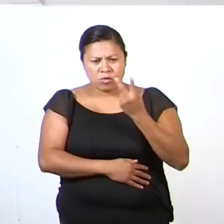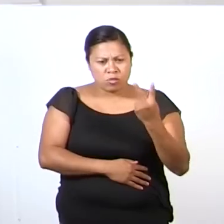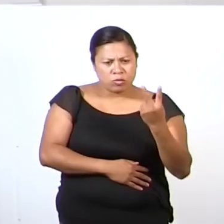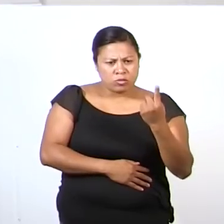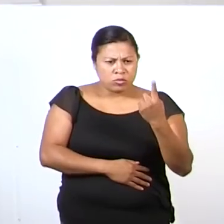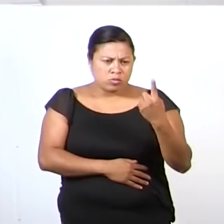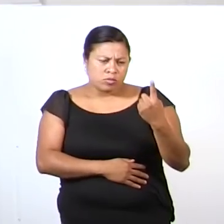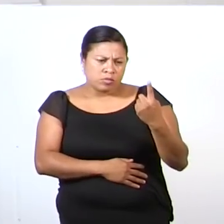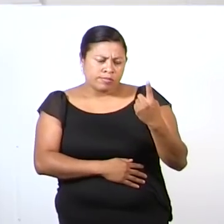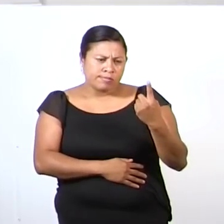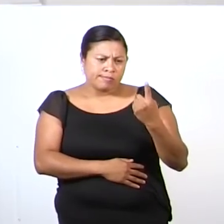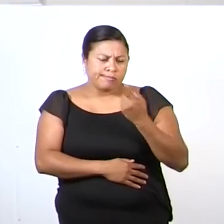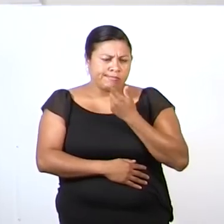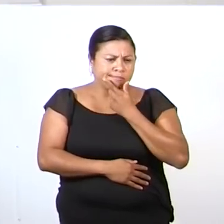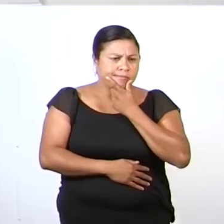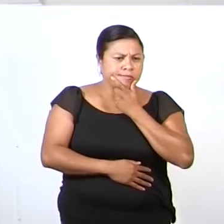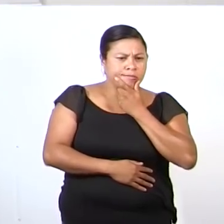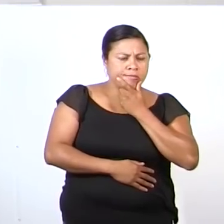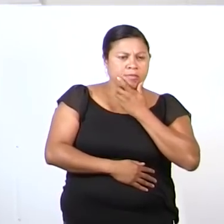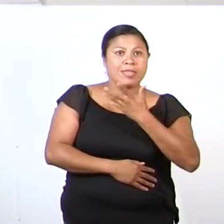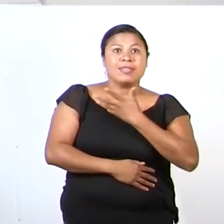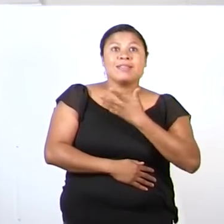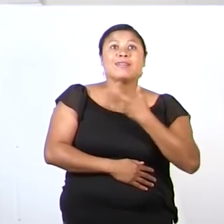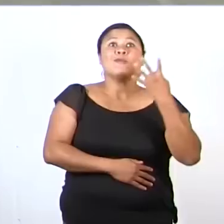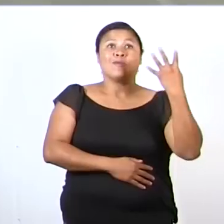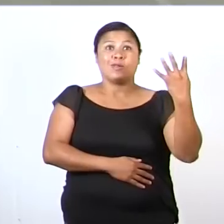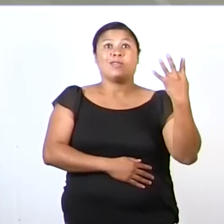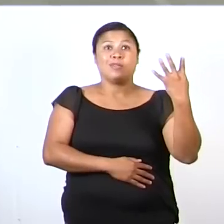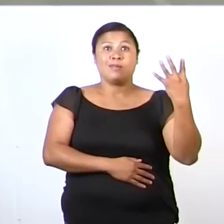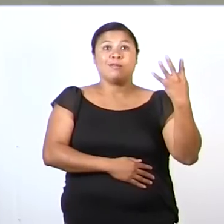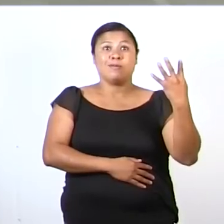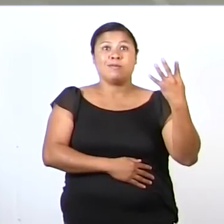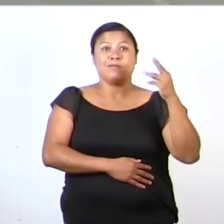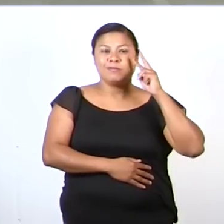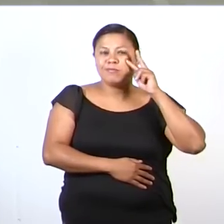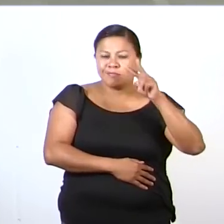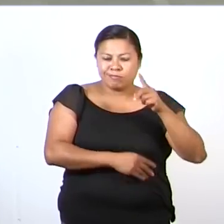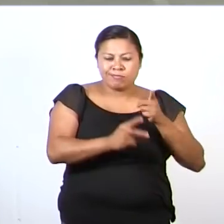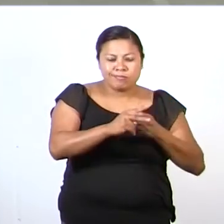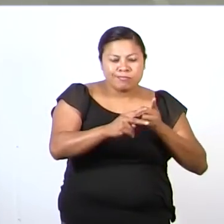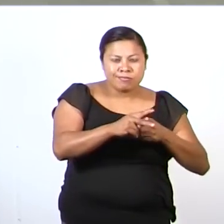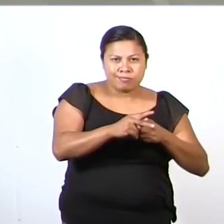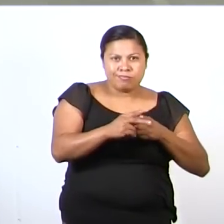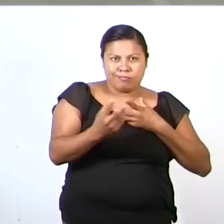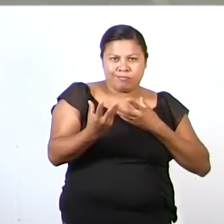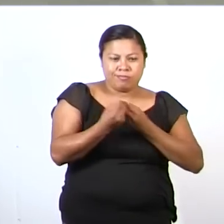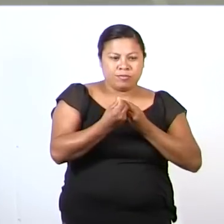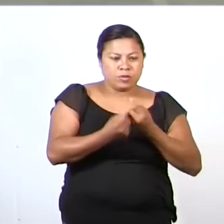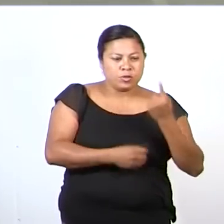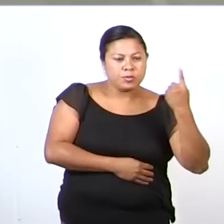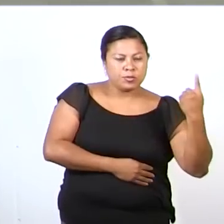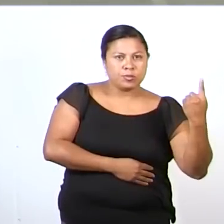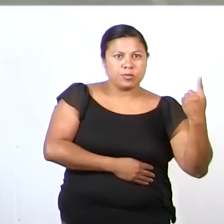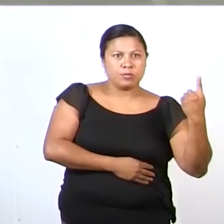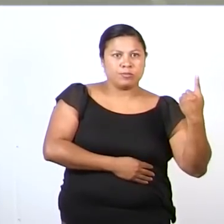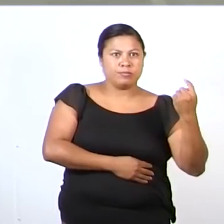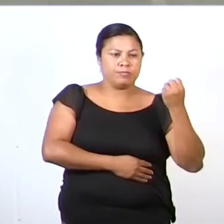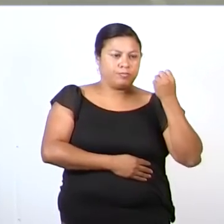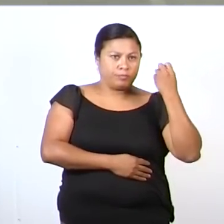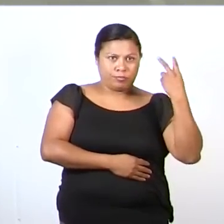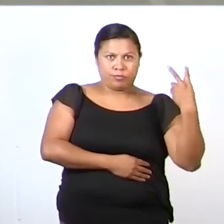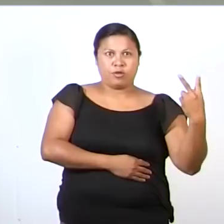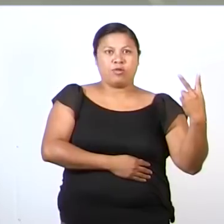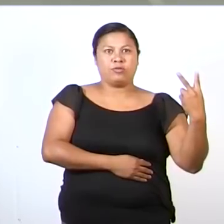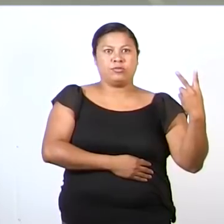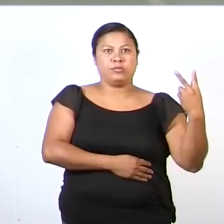una, tiene cuatro. Cuatro. Contémoslas juntos. Uno, dos,